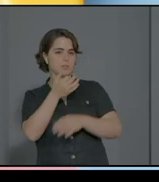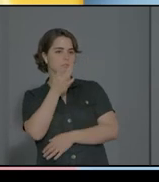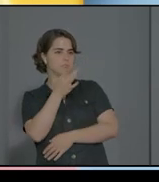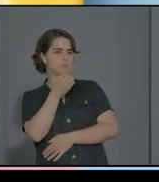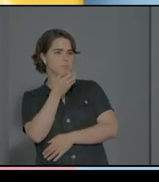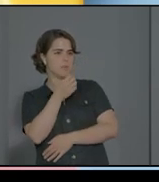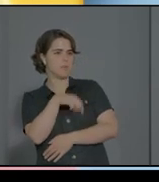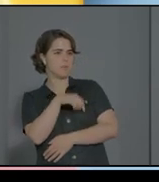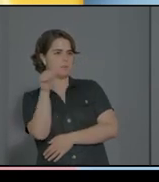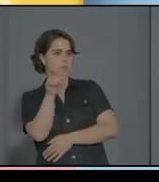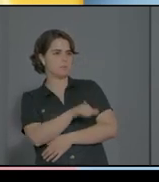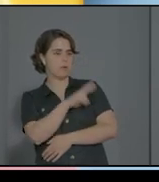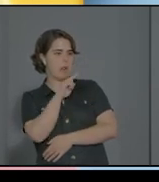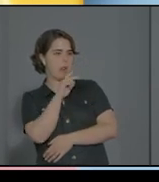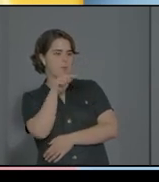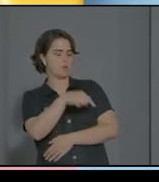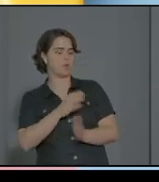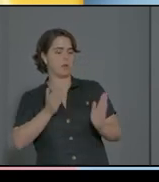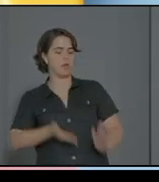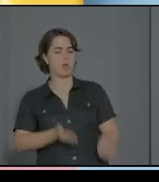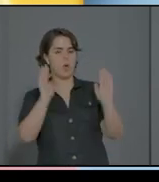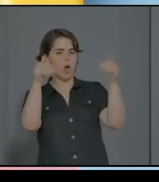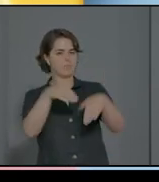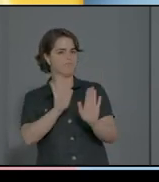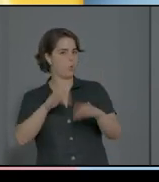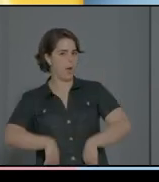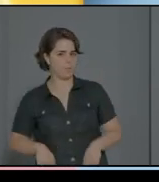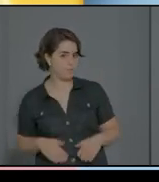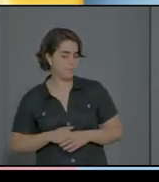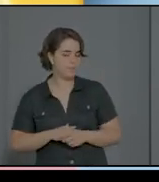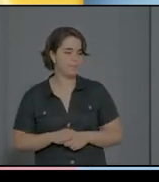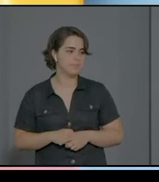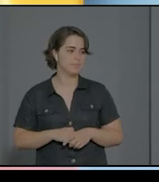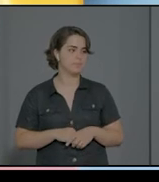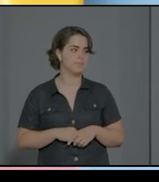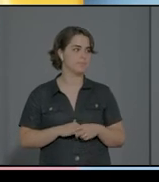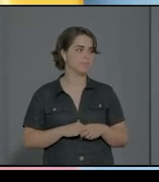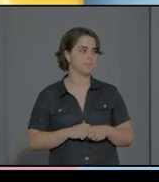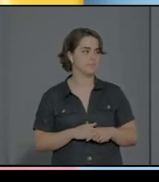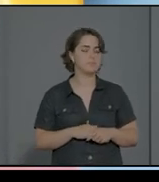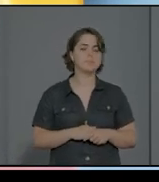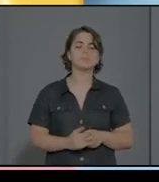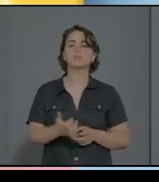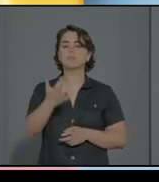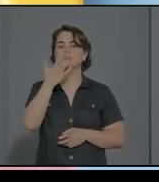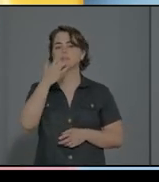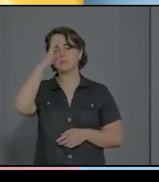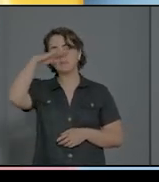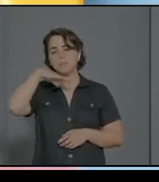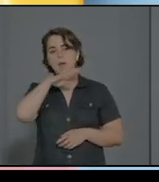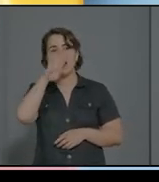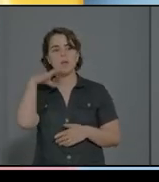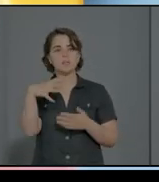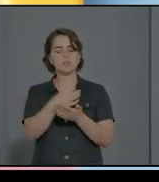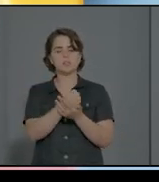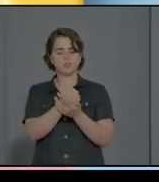mío, cuando todos los padres escuchan la experiencia de los demás, la vivencia